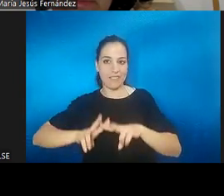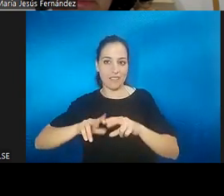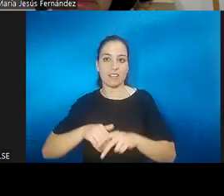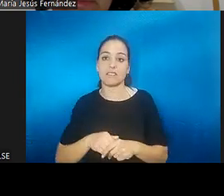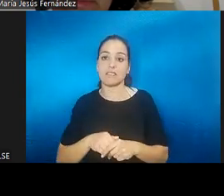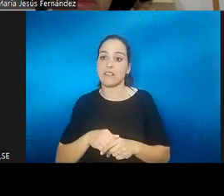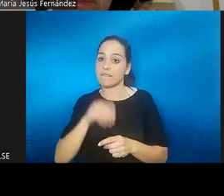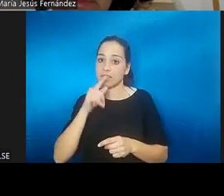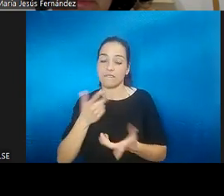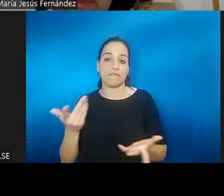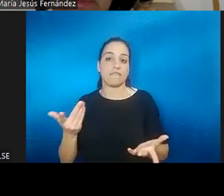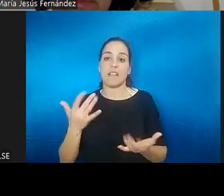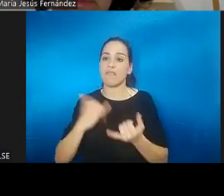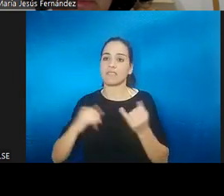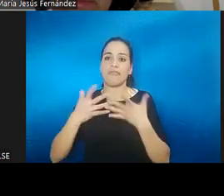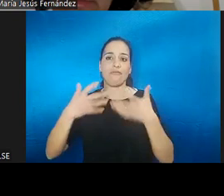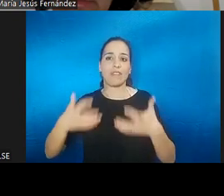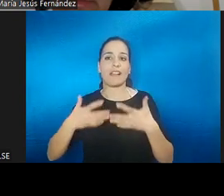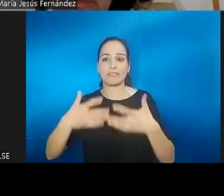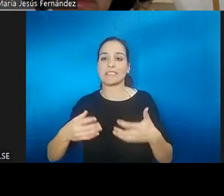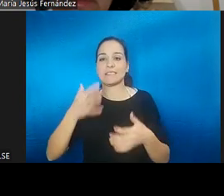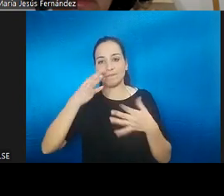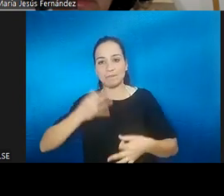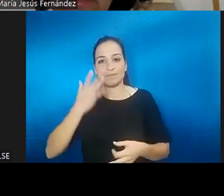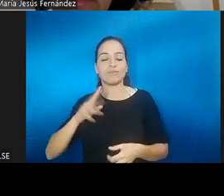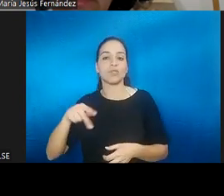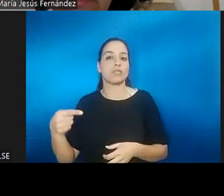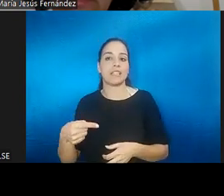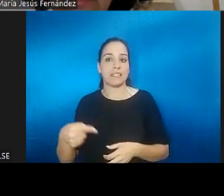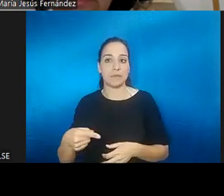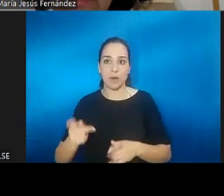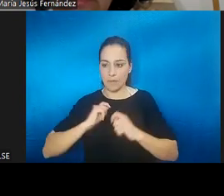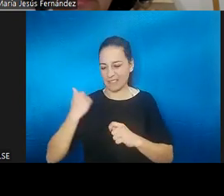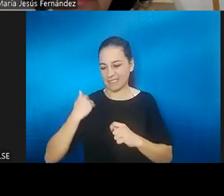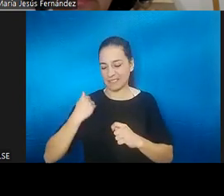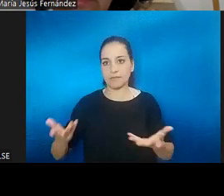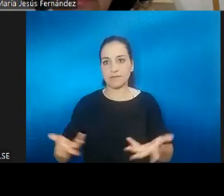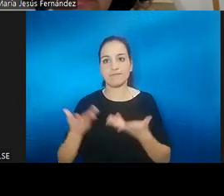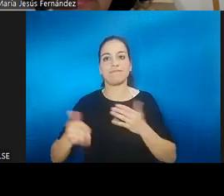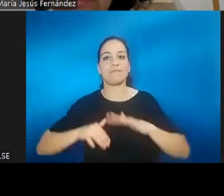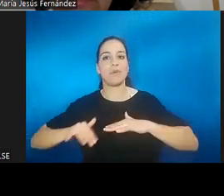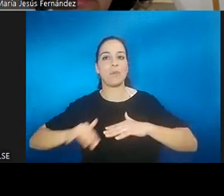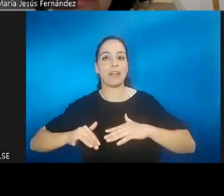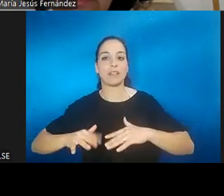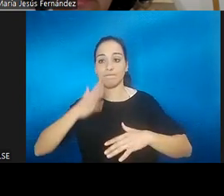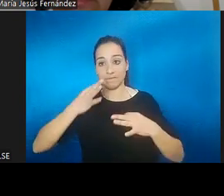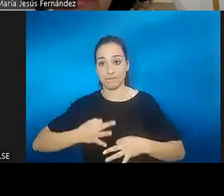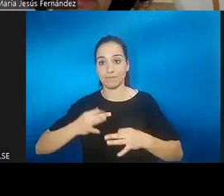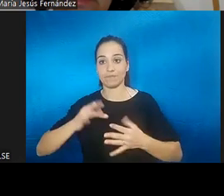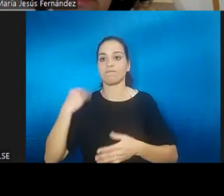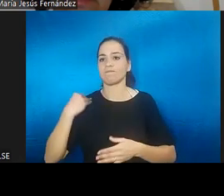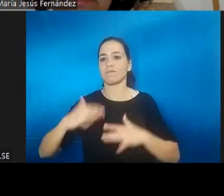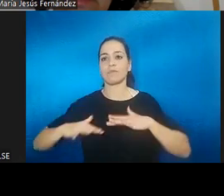porque todo esto son frases que no son negativas en sí mismas, lo que están intentando es movilizarnos, pero paradójicamente al exigirnos movilizar